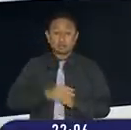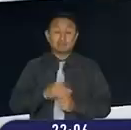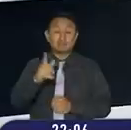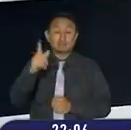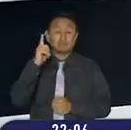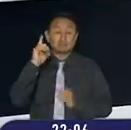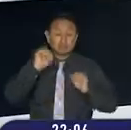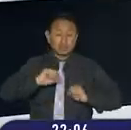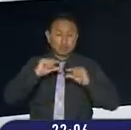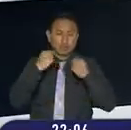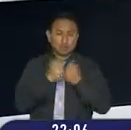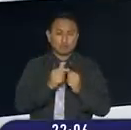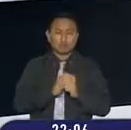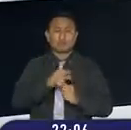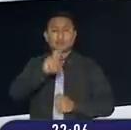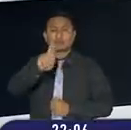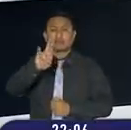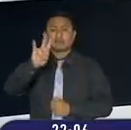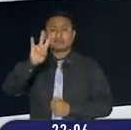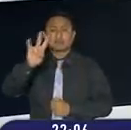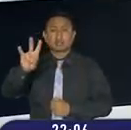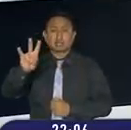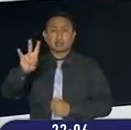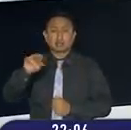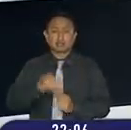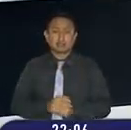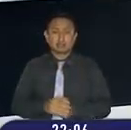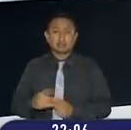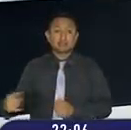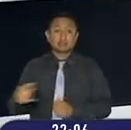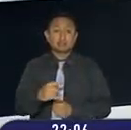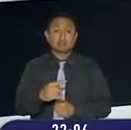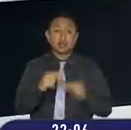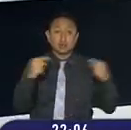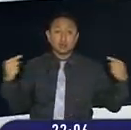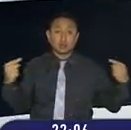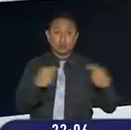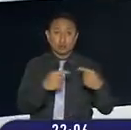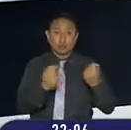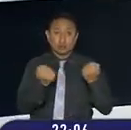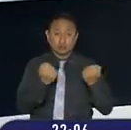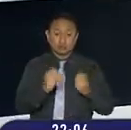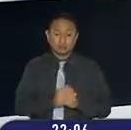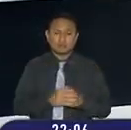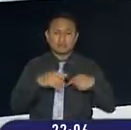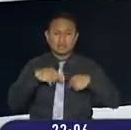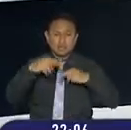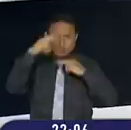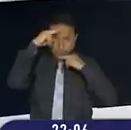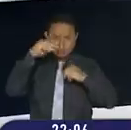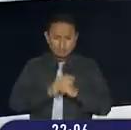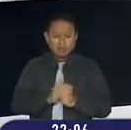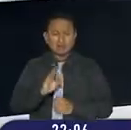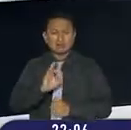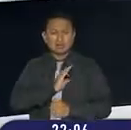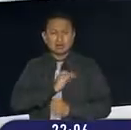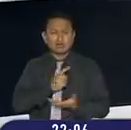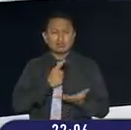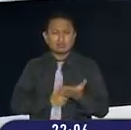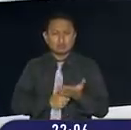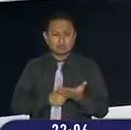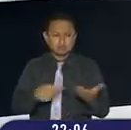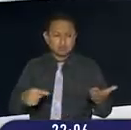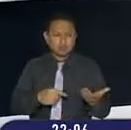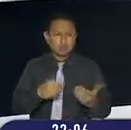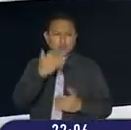R7, a un centro penitenciario controlado por sus rivales. En la siguiente nota, especialistas analizan por